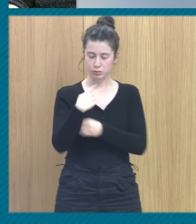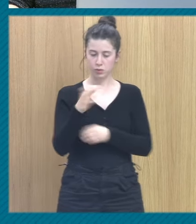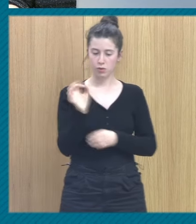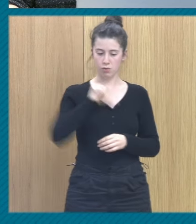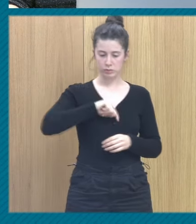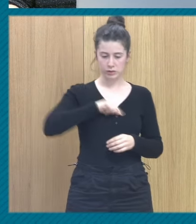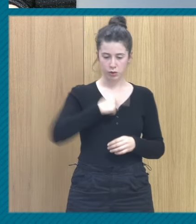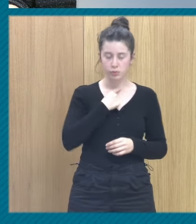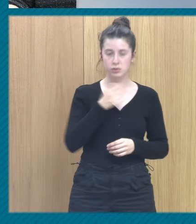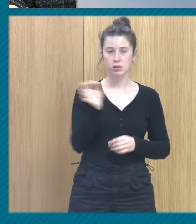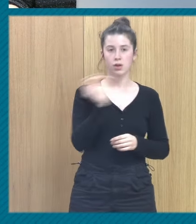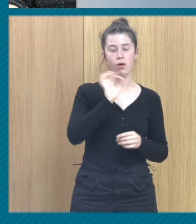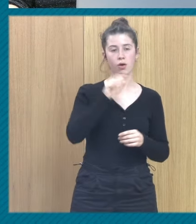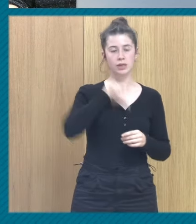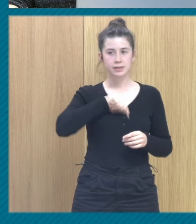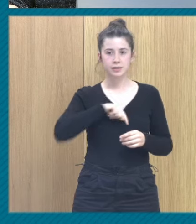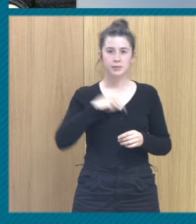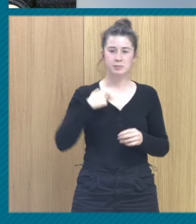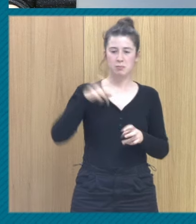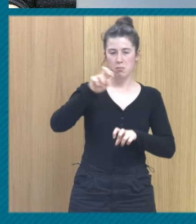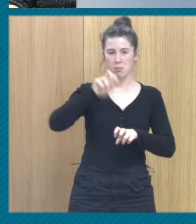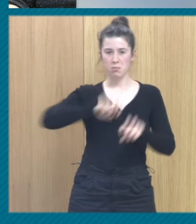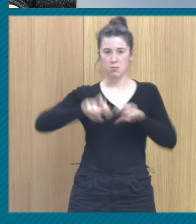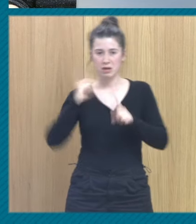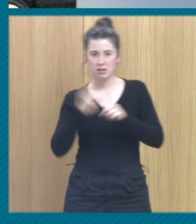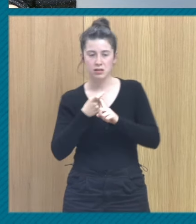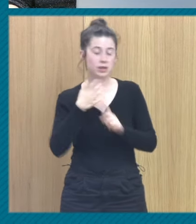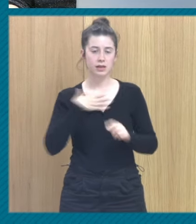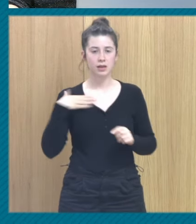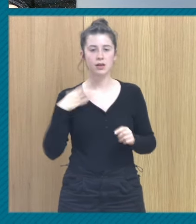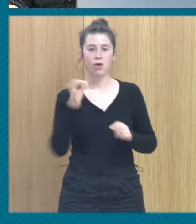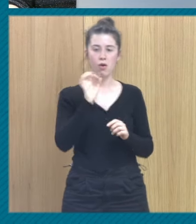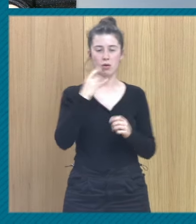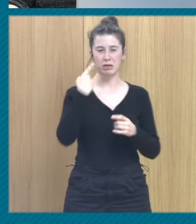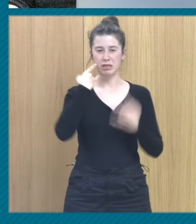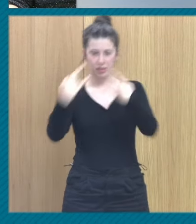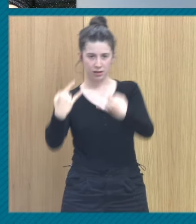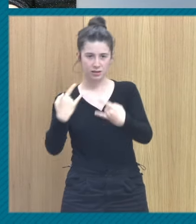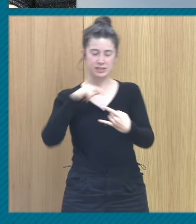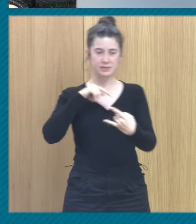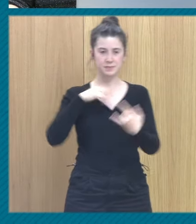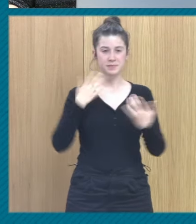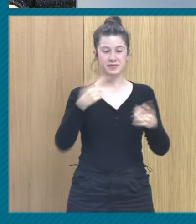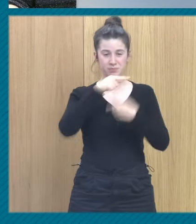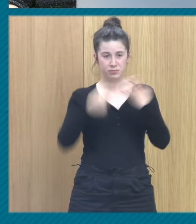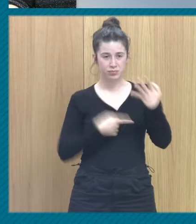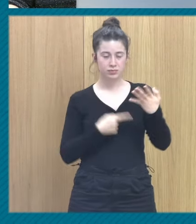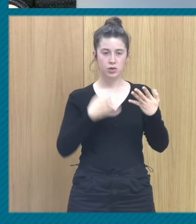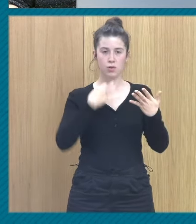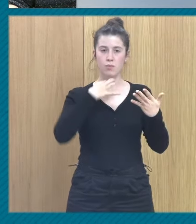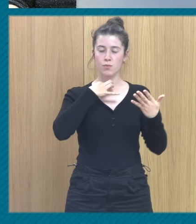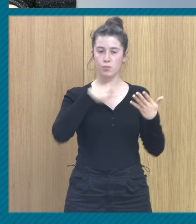sienten que lo han buscado si sienten que se enamoraron si sienten que sí todo esto son distintas posibilidades de